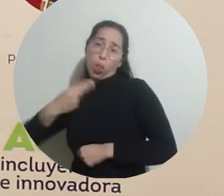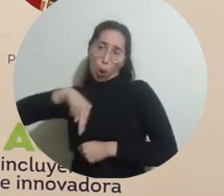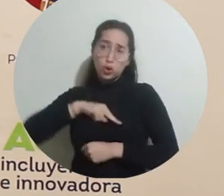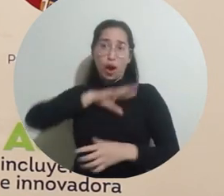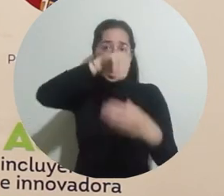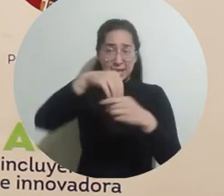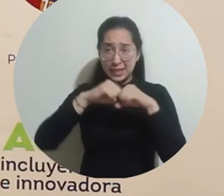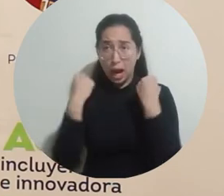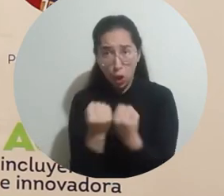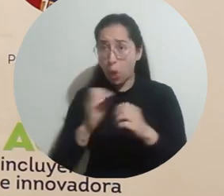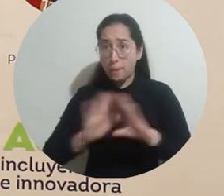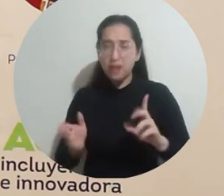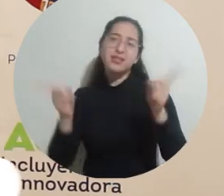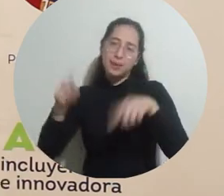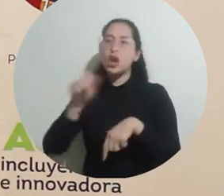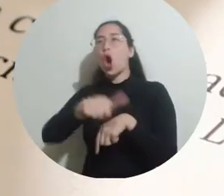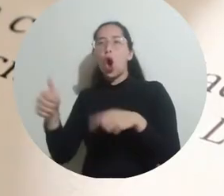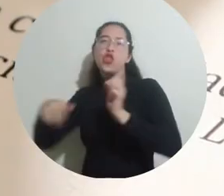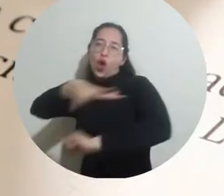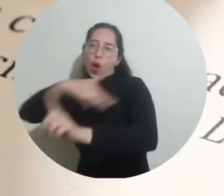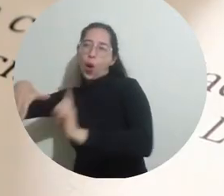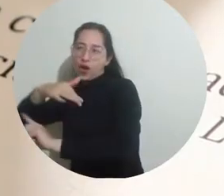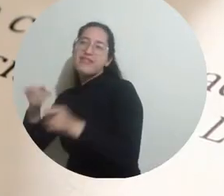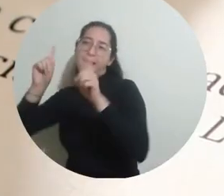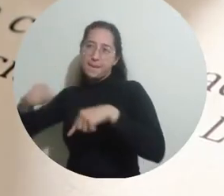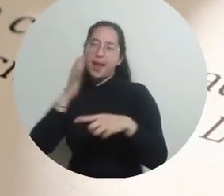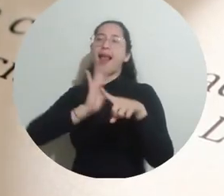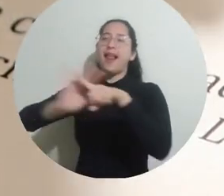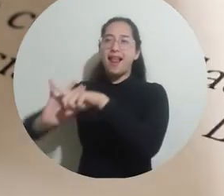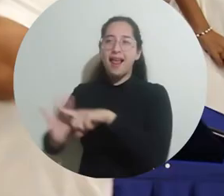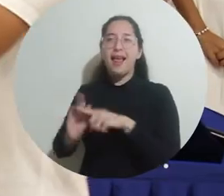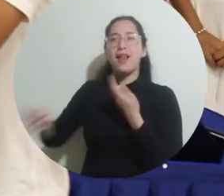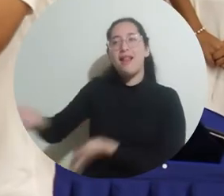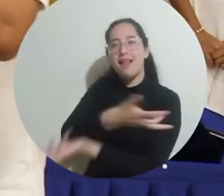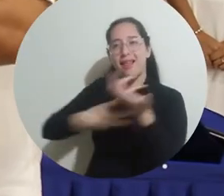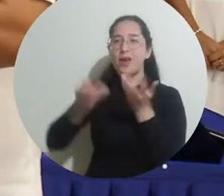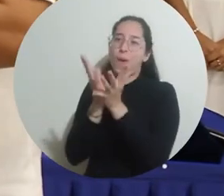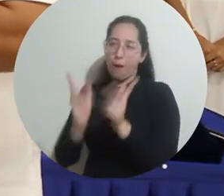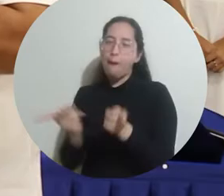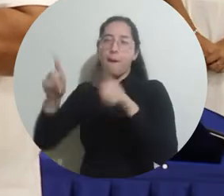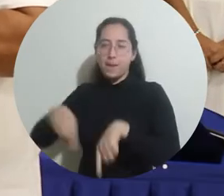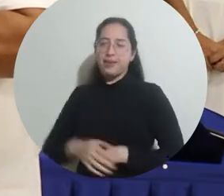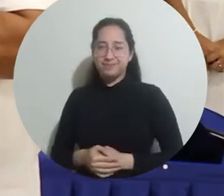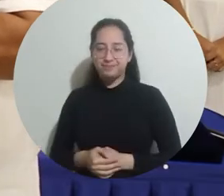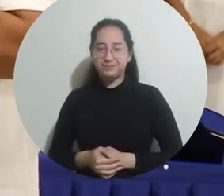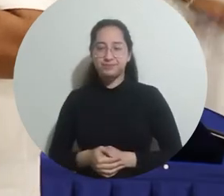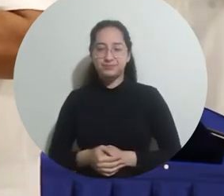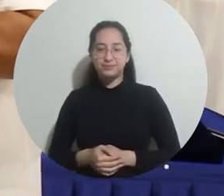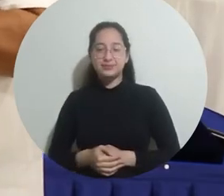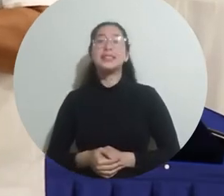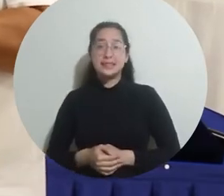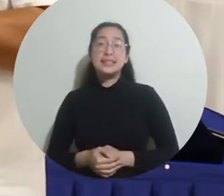día desarrollamos, no solo en el aula sino también en otros espacios de los cuales tenemos oportunidad con ellos de compartir.